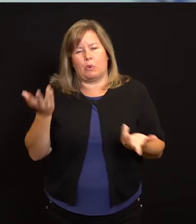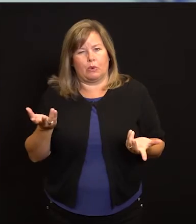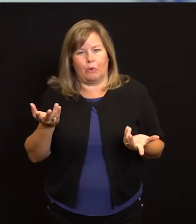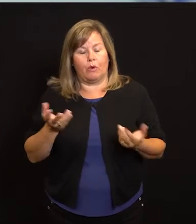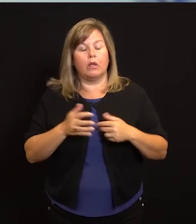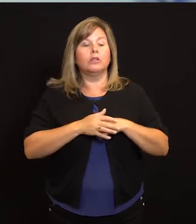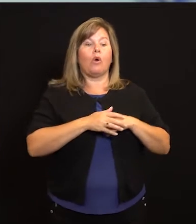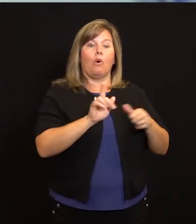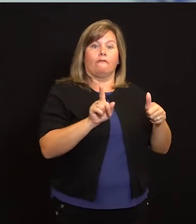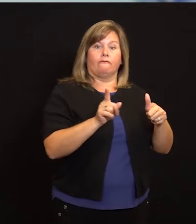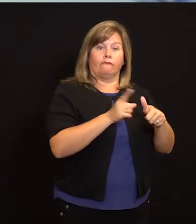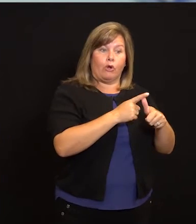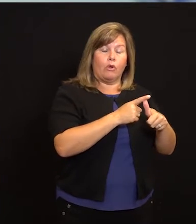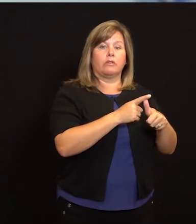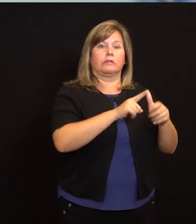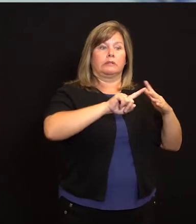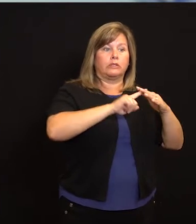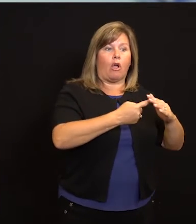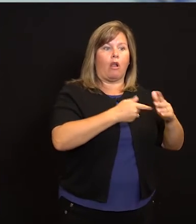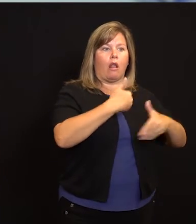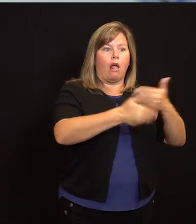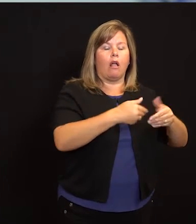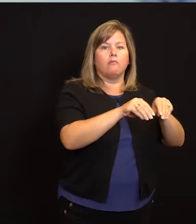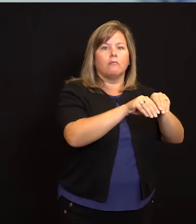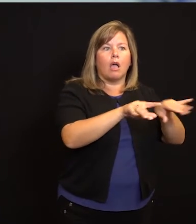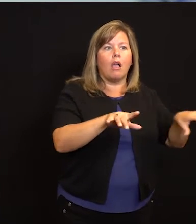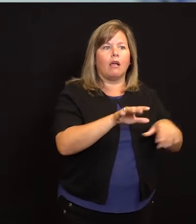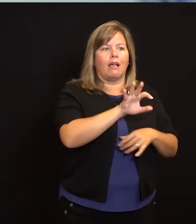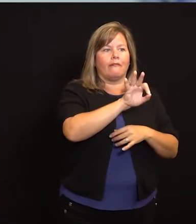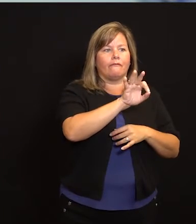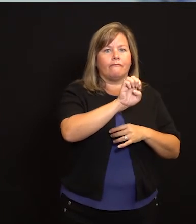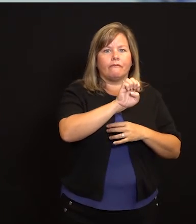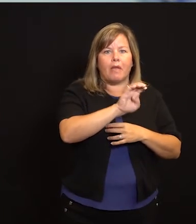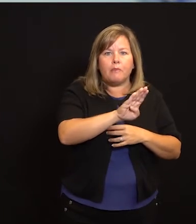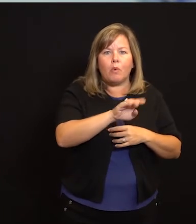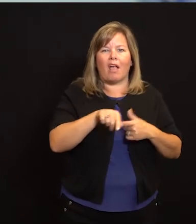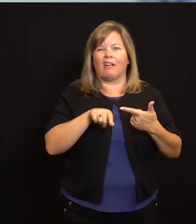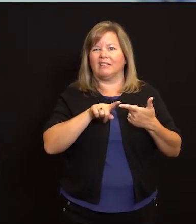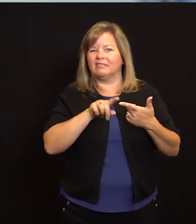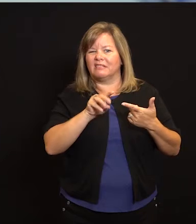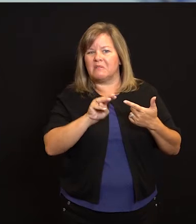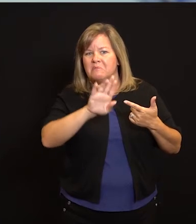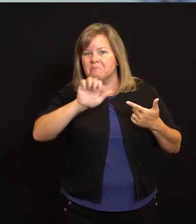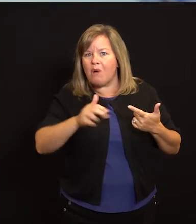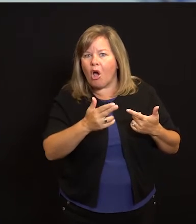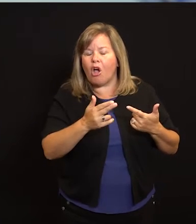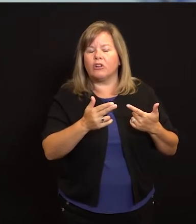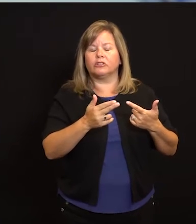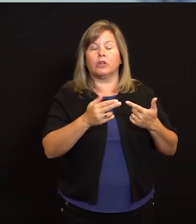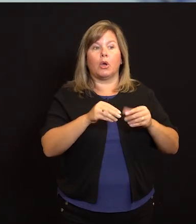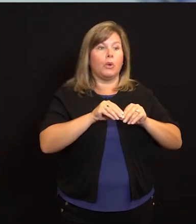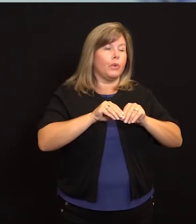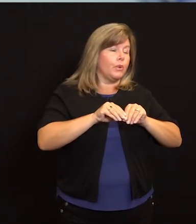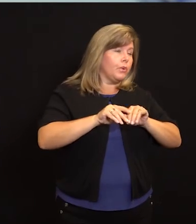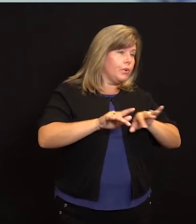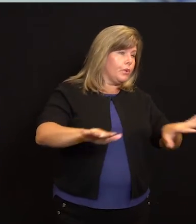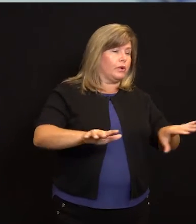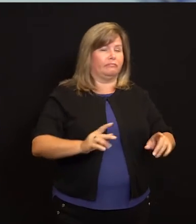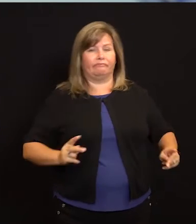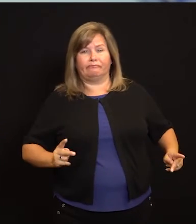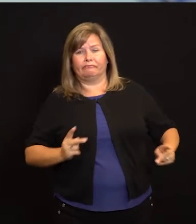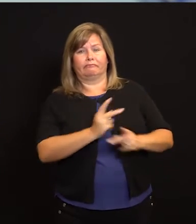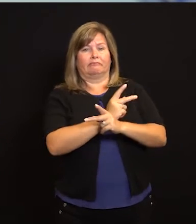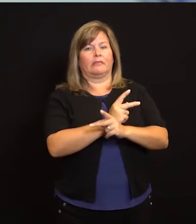sabemos, porque esta cosa llegó por primera vez aquí en el oeste de Michigan, probablemente en febrero, sin duda en marzo,